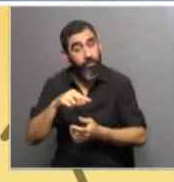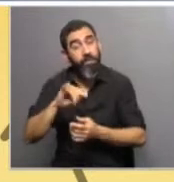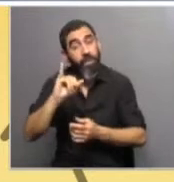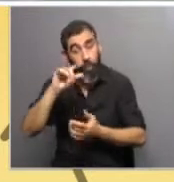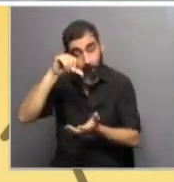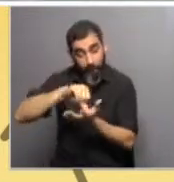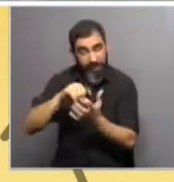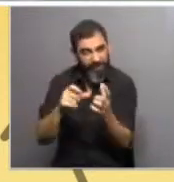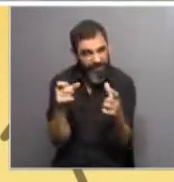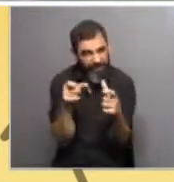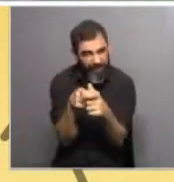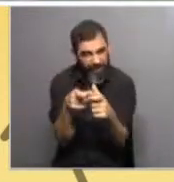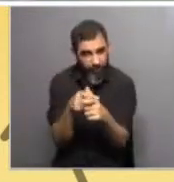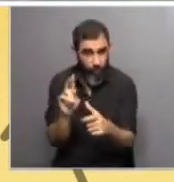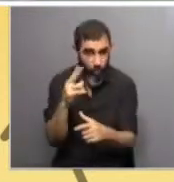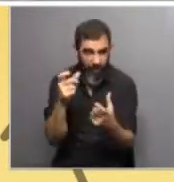somos un país chiquitito,